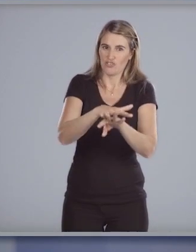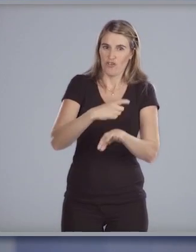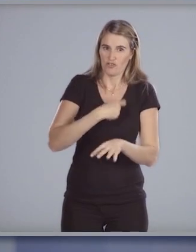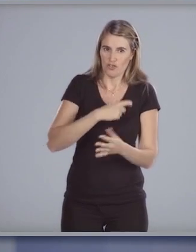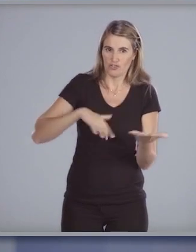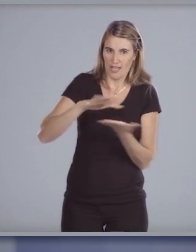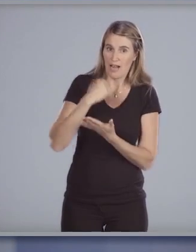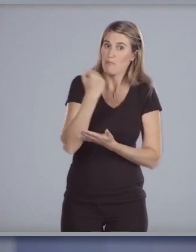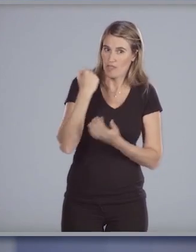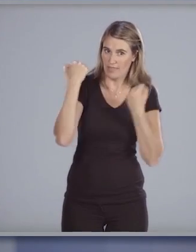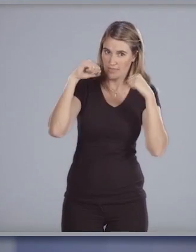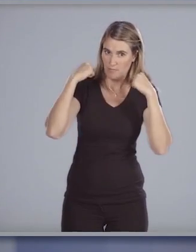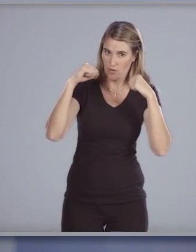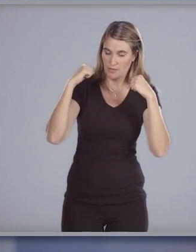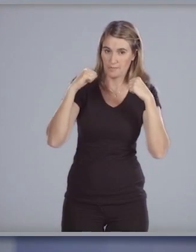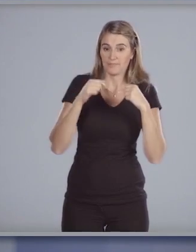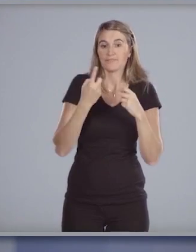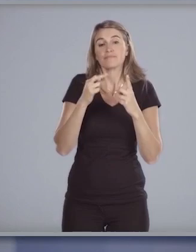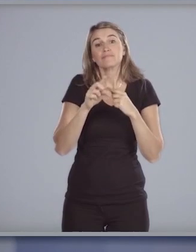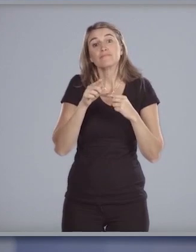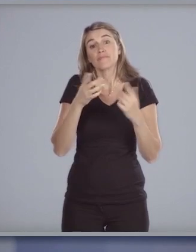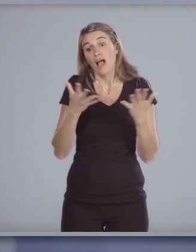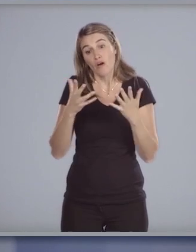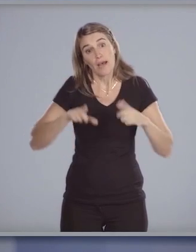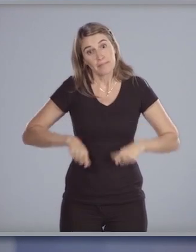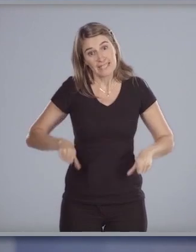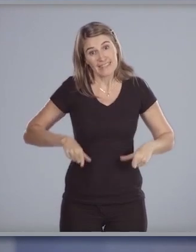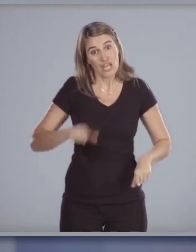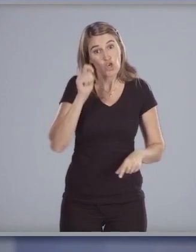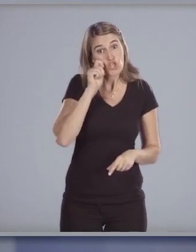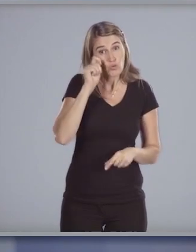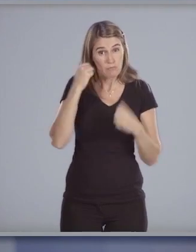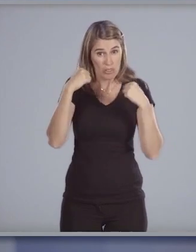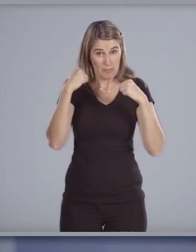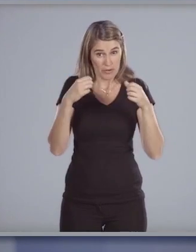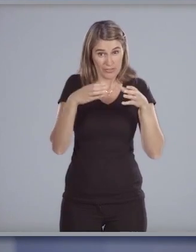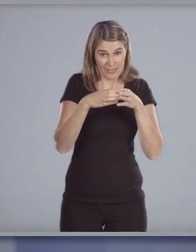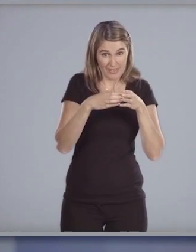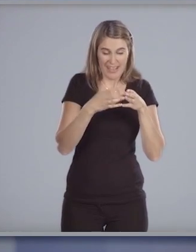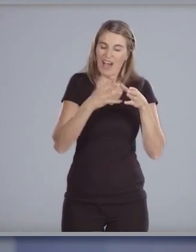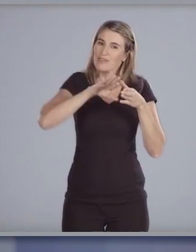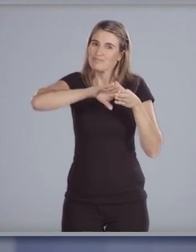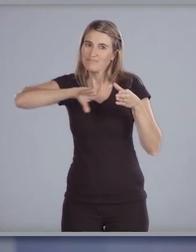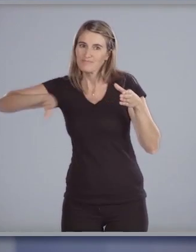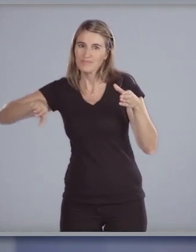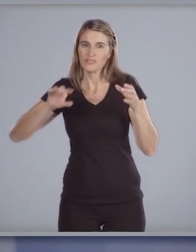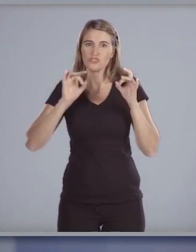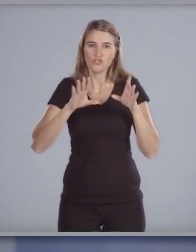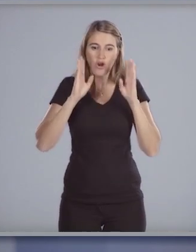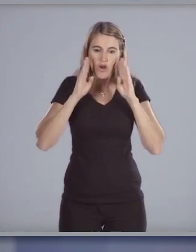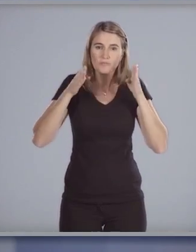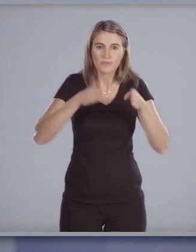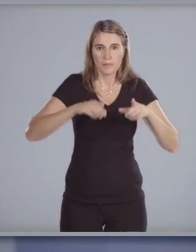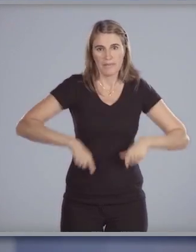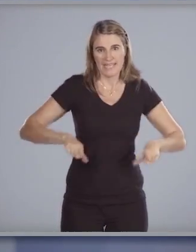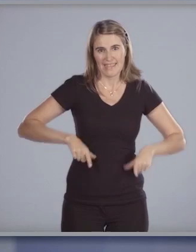como consecuencia de ello el actual Ministerio de Turismo y Deportes pasará a ser Ministerio de